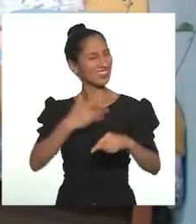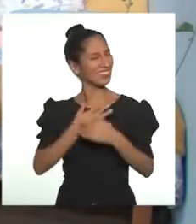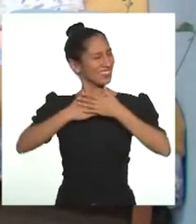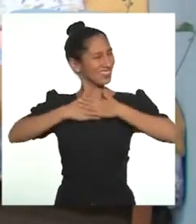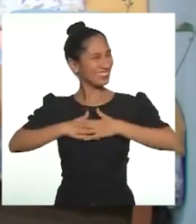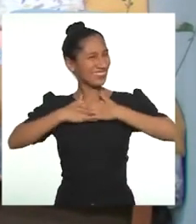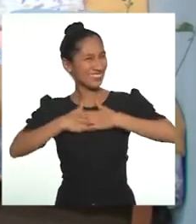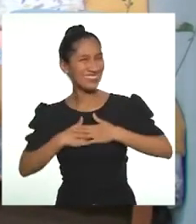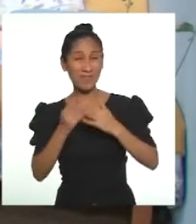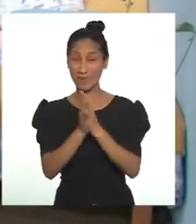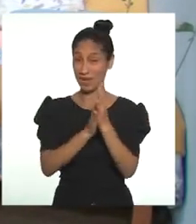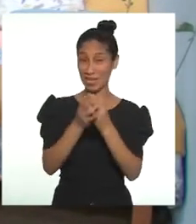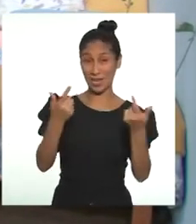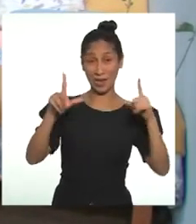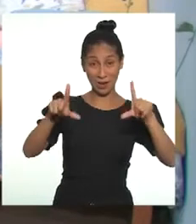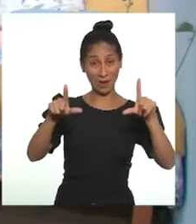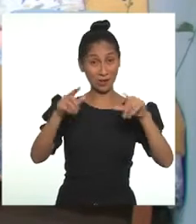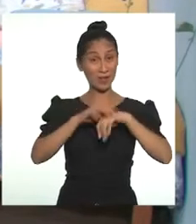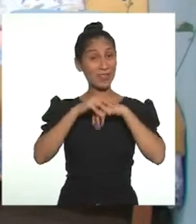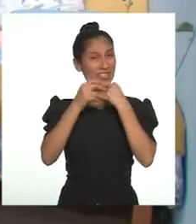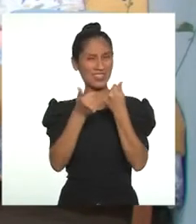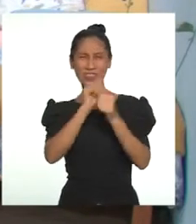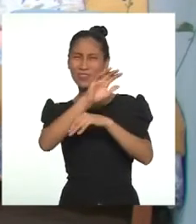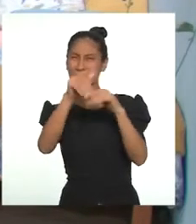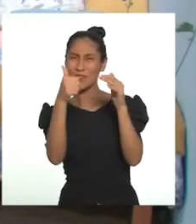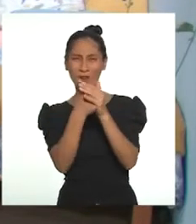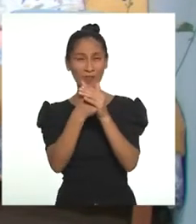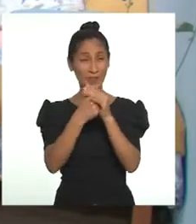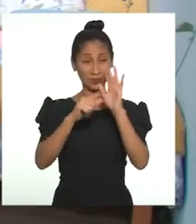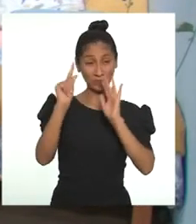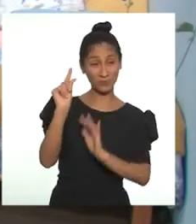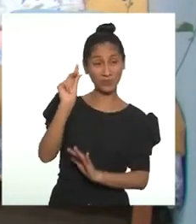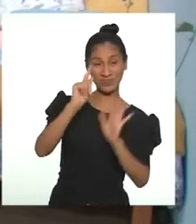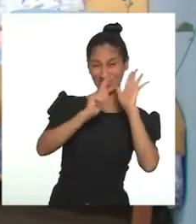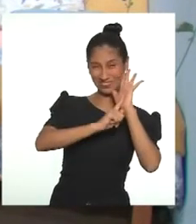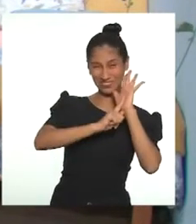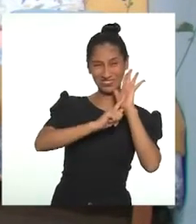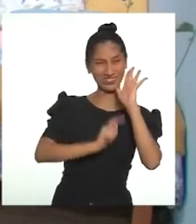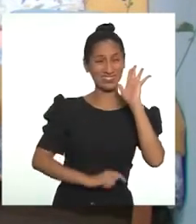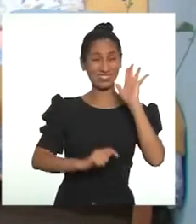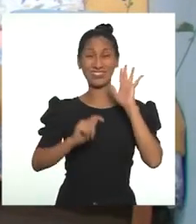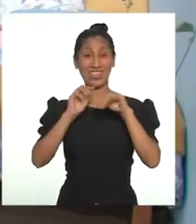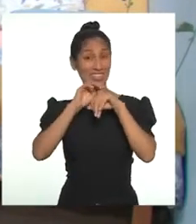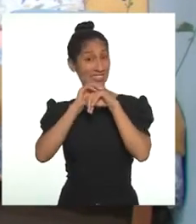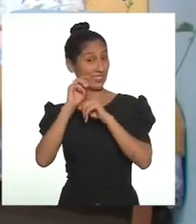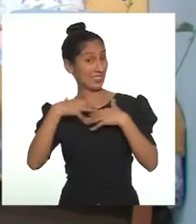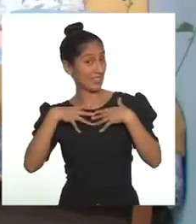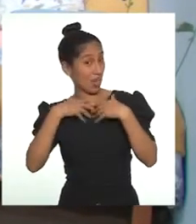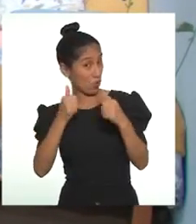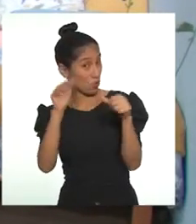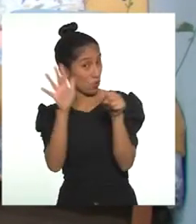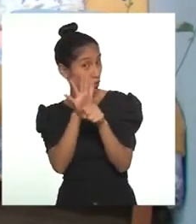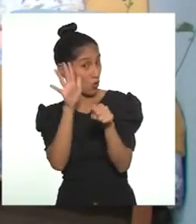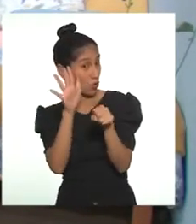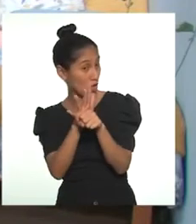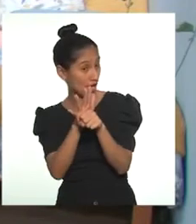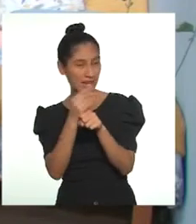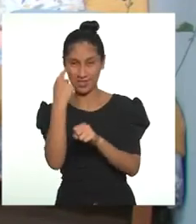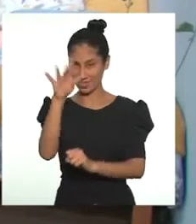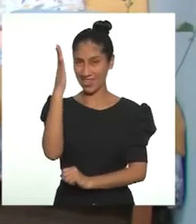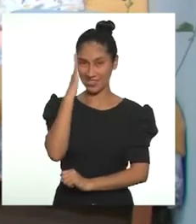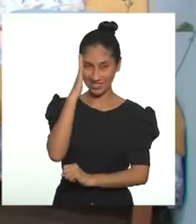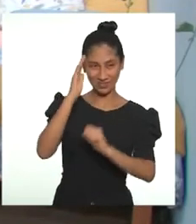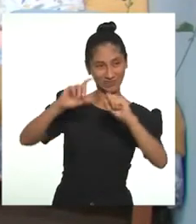lista que antes para cumplir con el Salud Total Challenge. Ya sé. Postearé